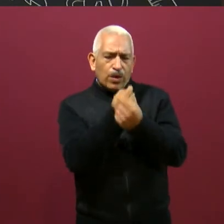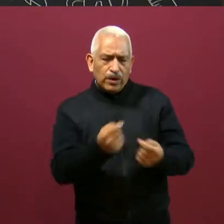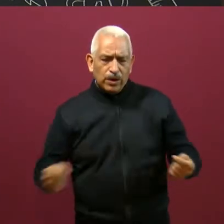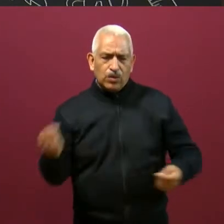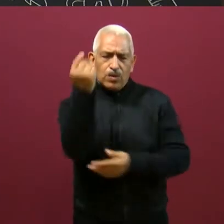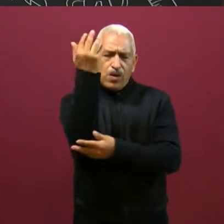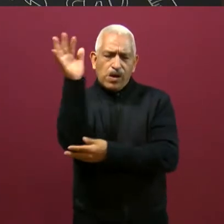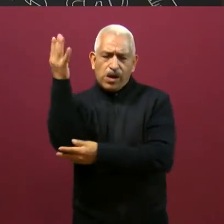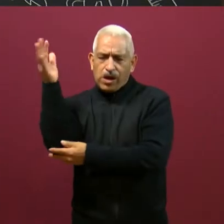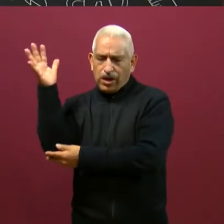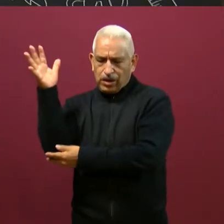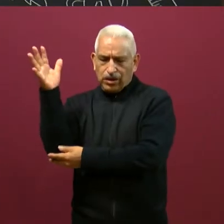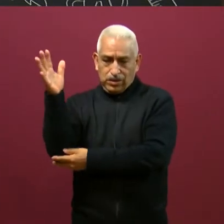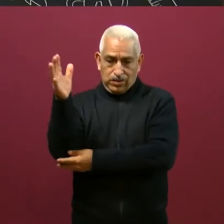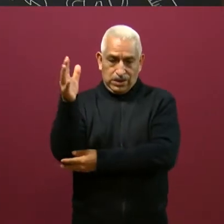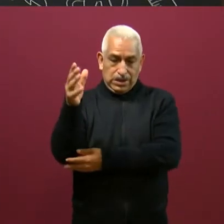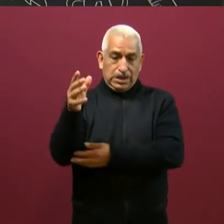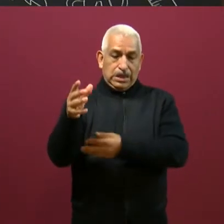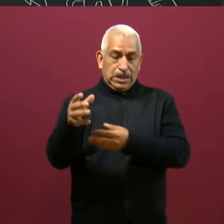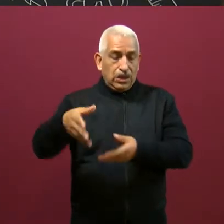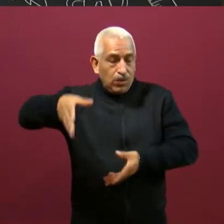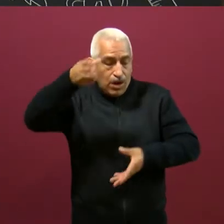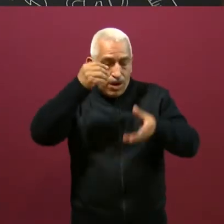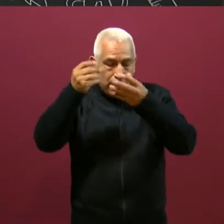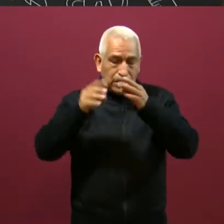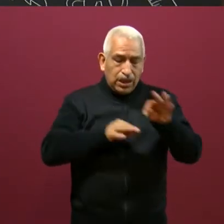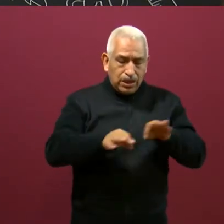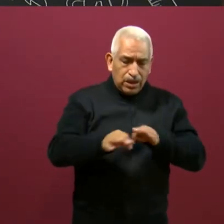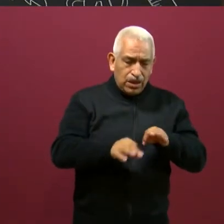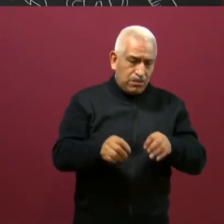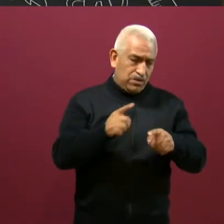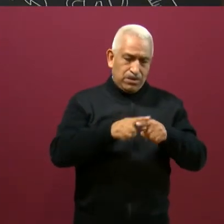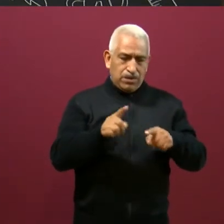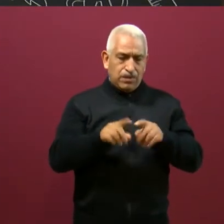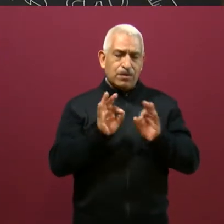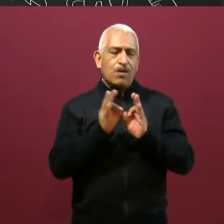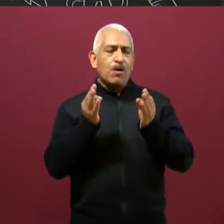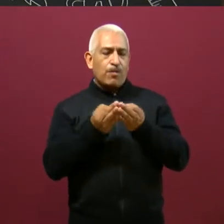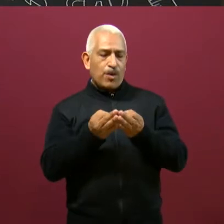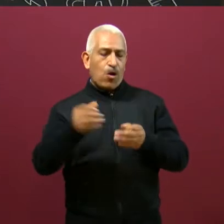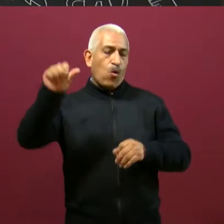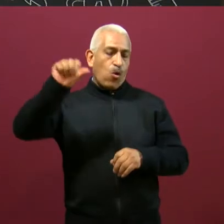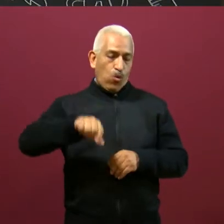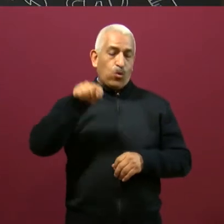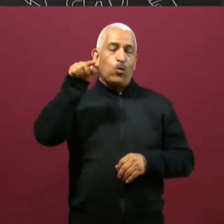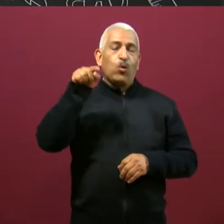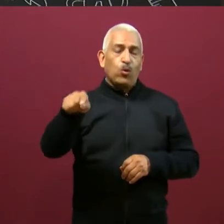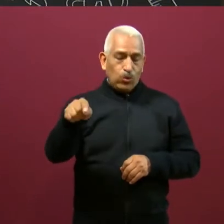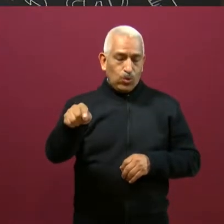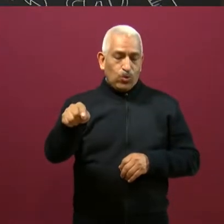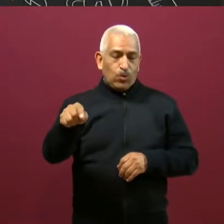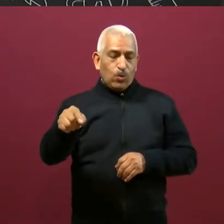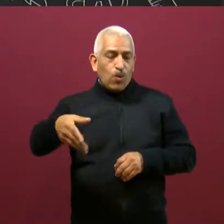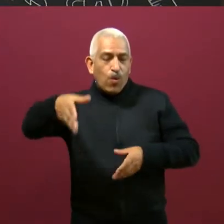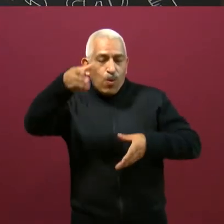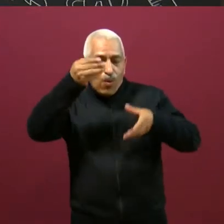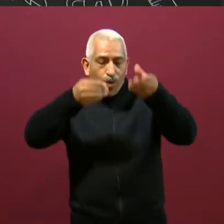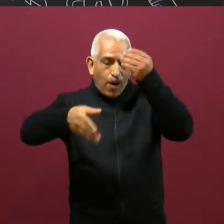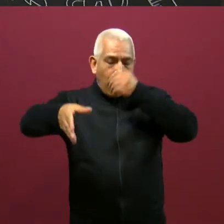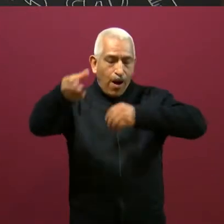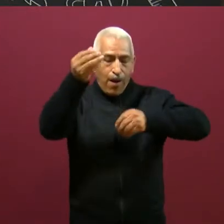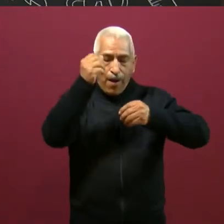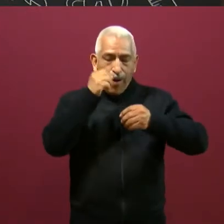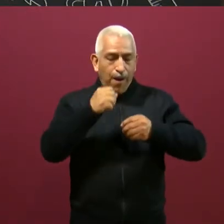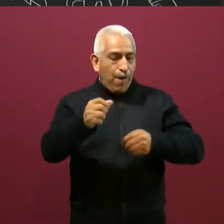diferente manera. El día de hoy tú lo trabajarás de una manera muy